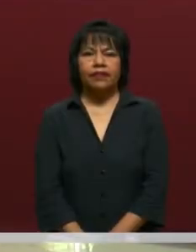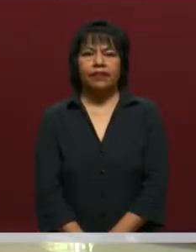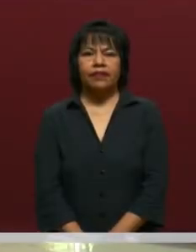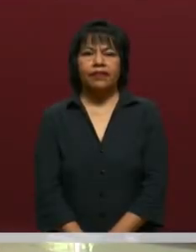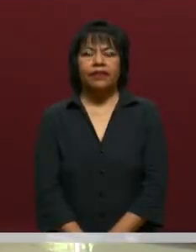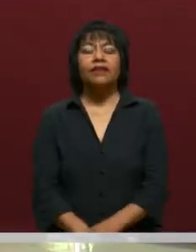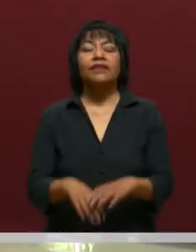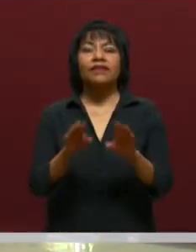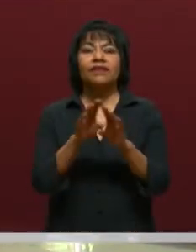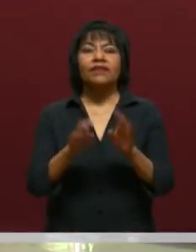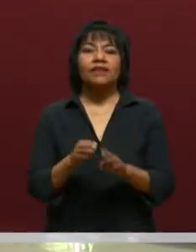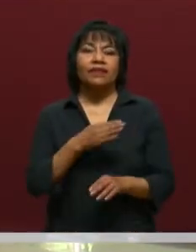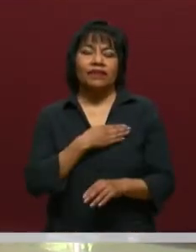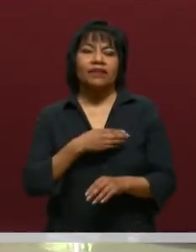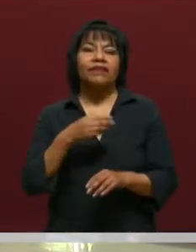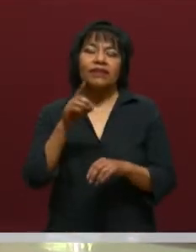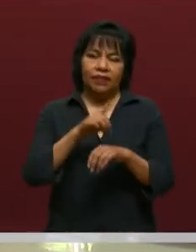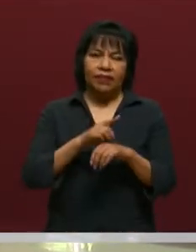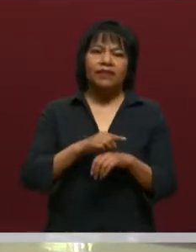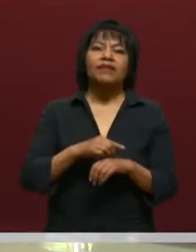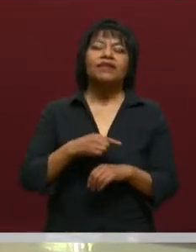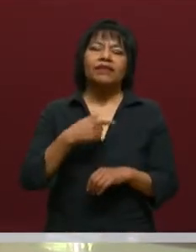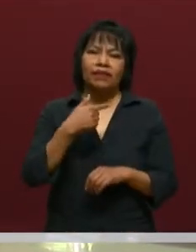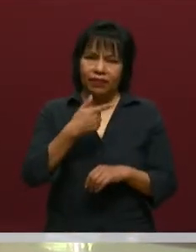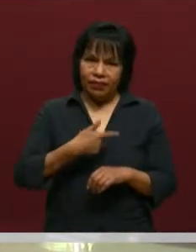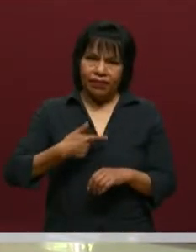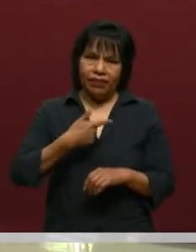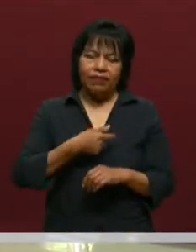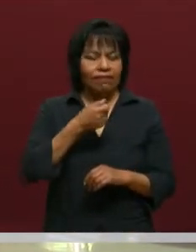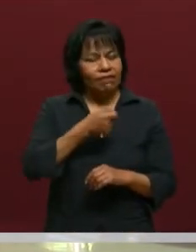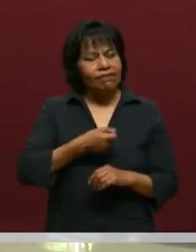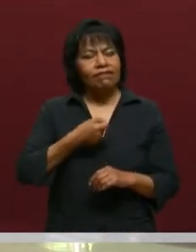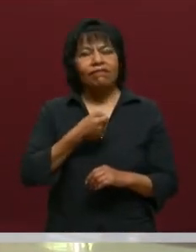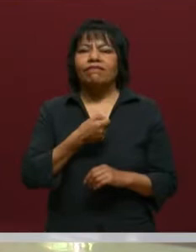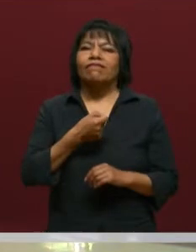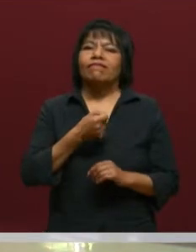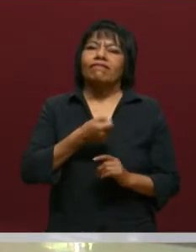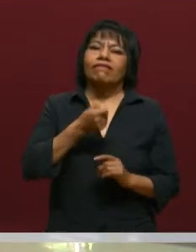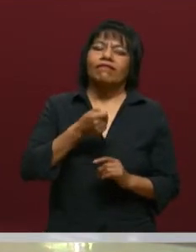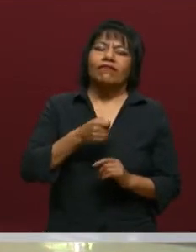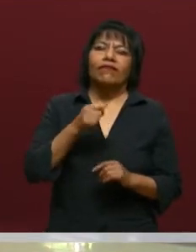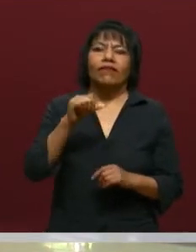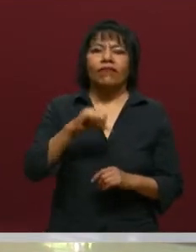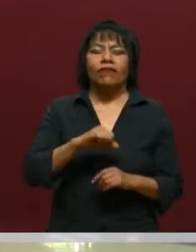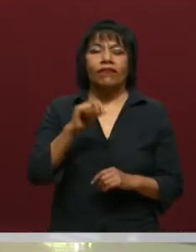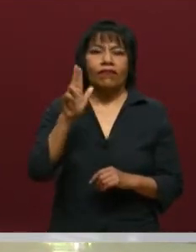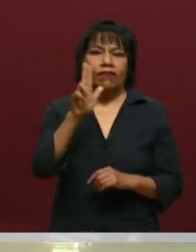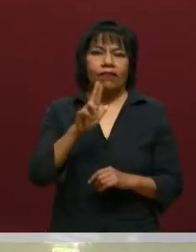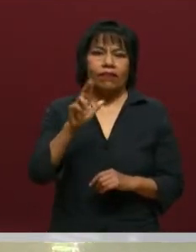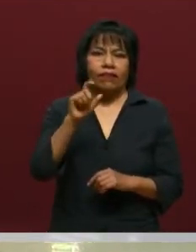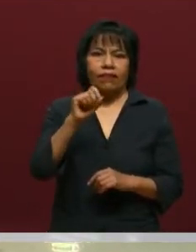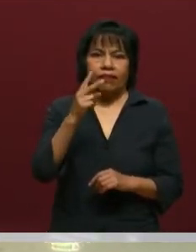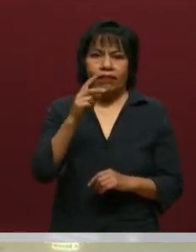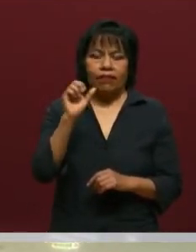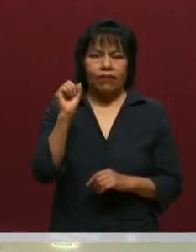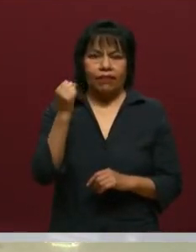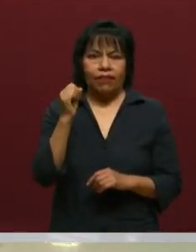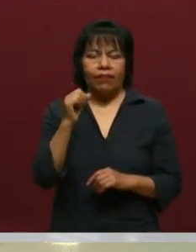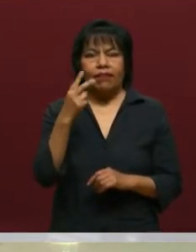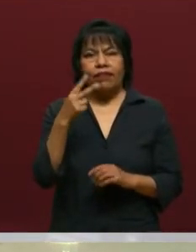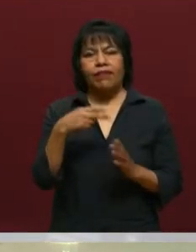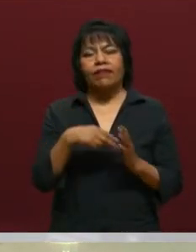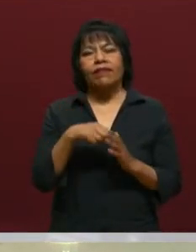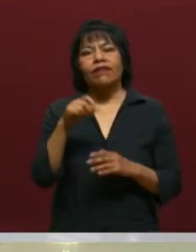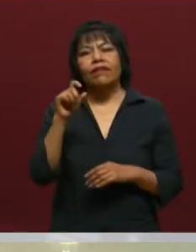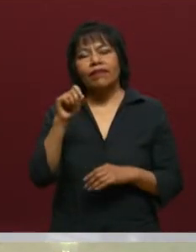¿Qué tal, cómo están? Muy buenos días, me da muchísimo gusto saludarlos. De nueva cuenta, hoy martes ya, martes 22 de septiembre de